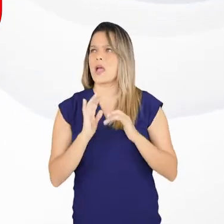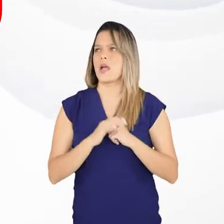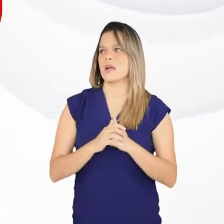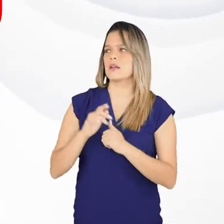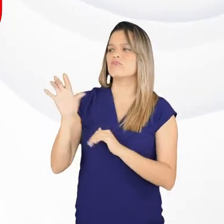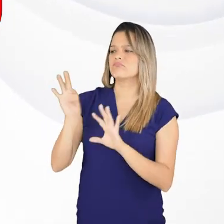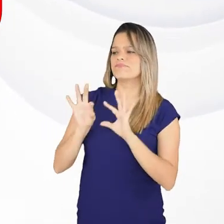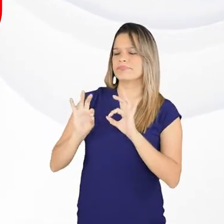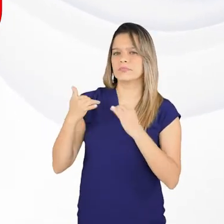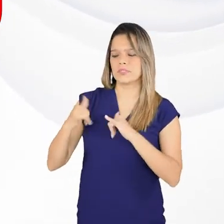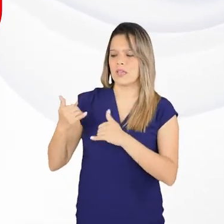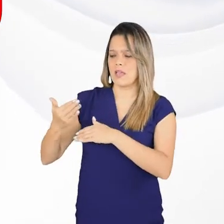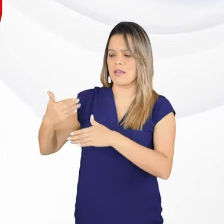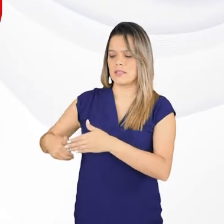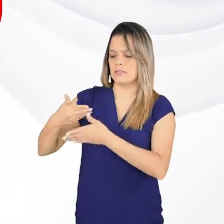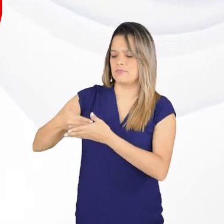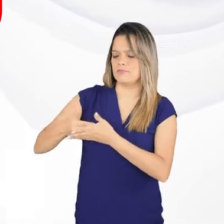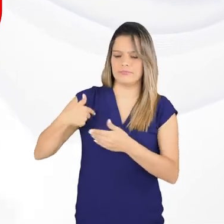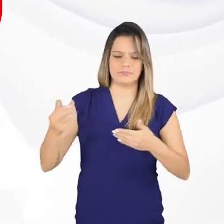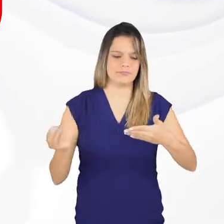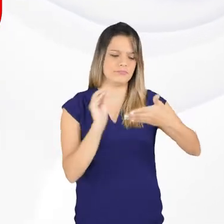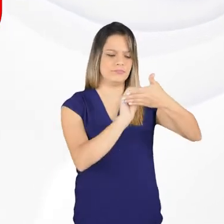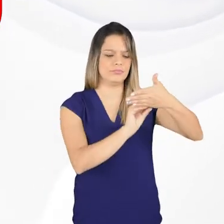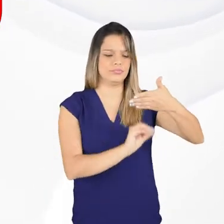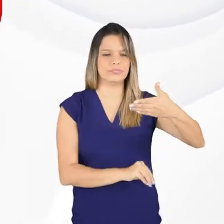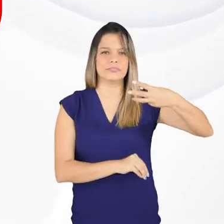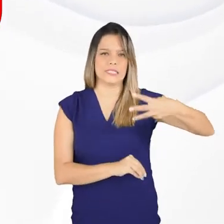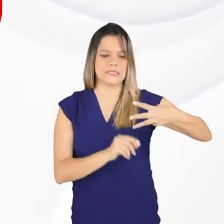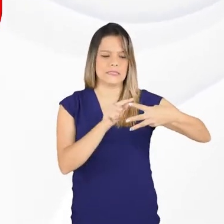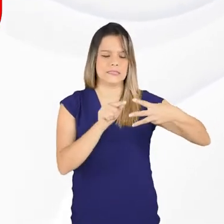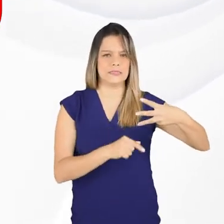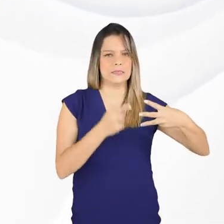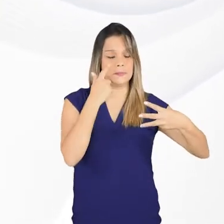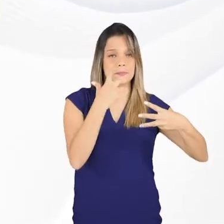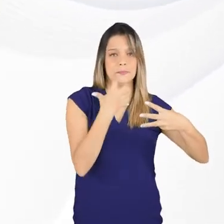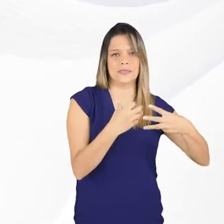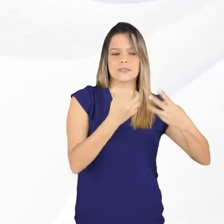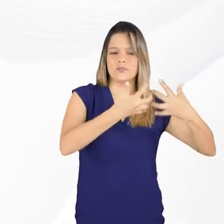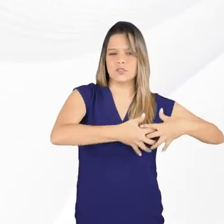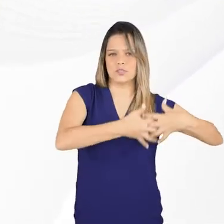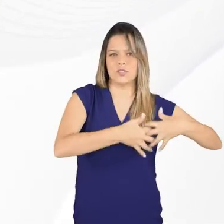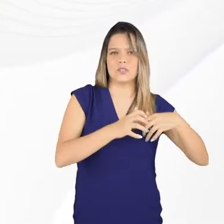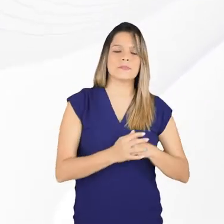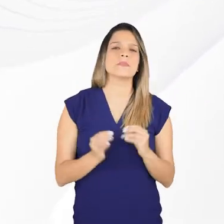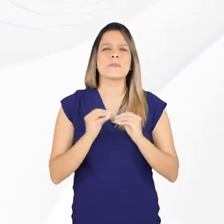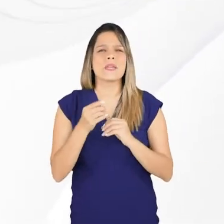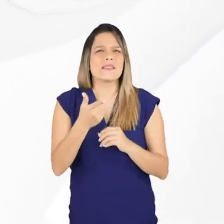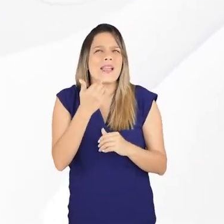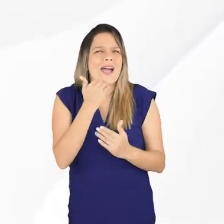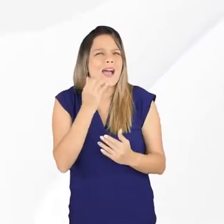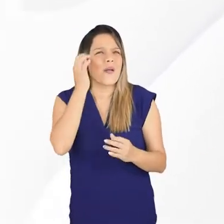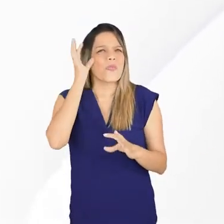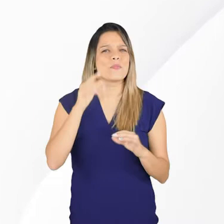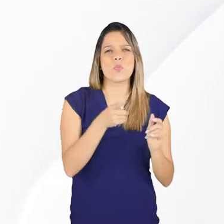laboral, seleccione Cargo Equivalente y describa como mínimo tres funciones principales.